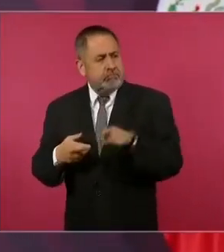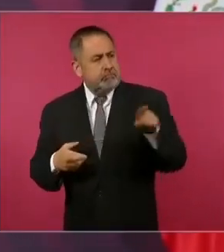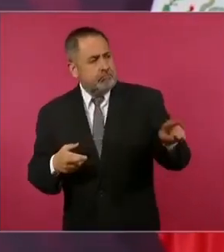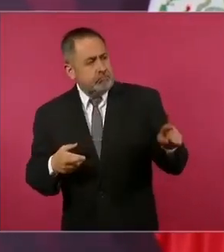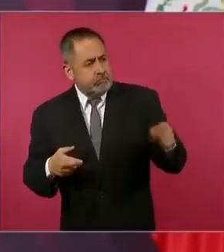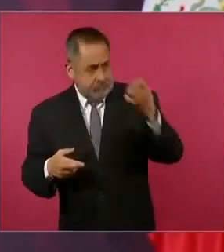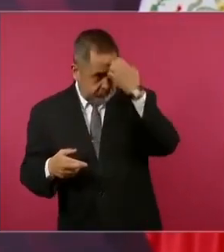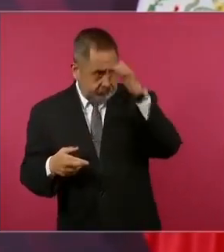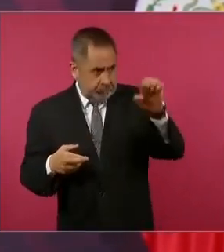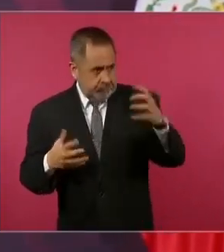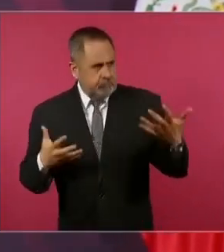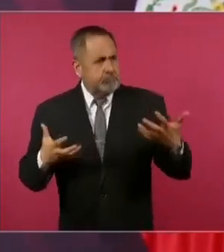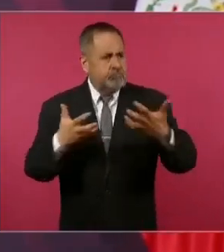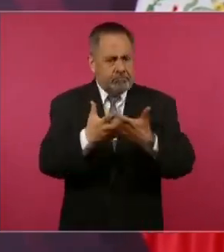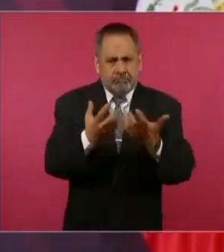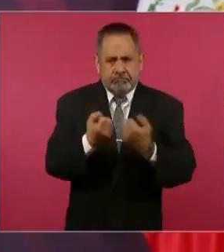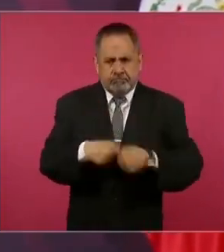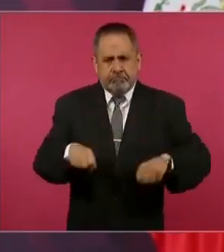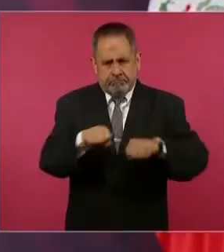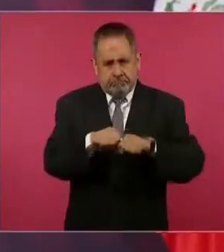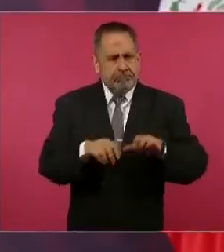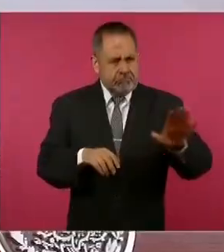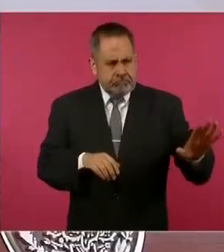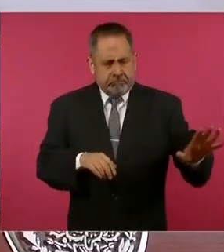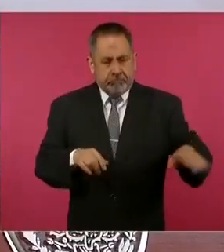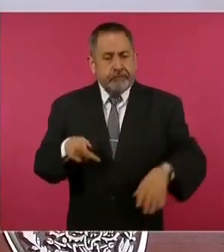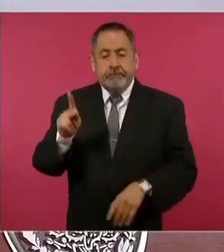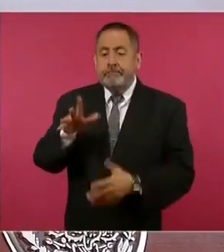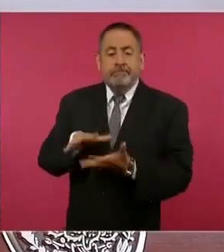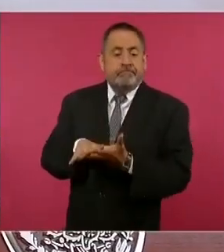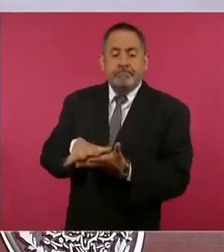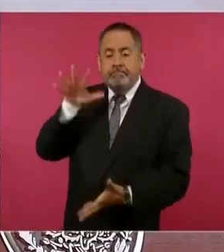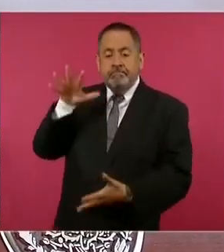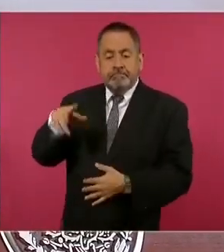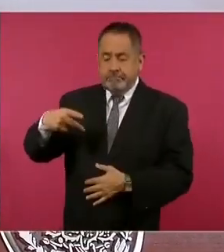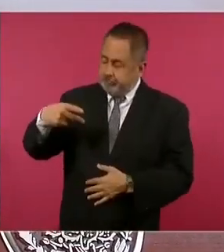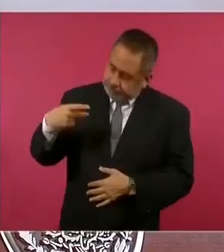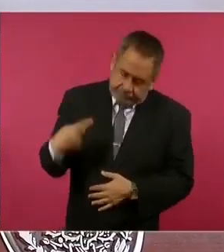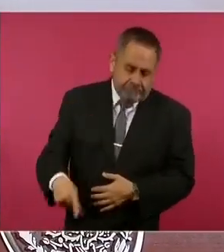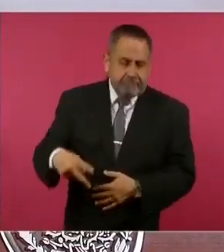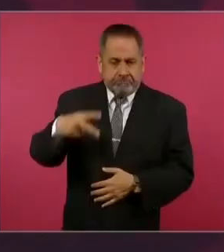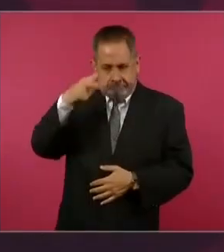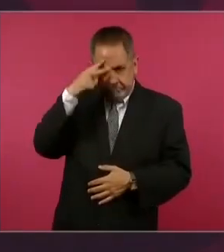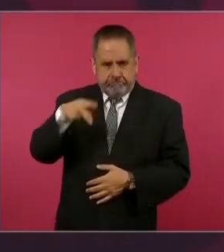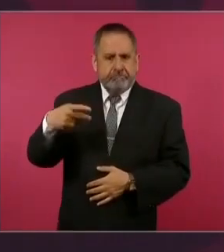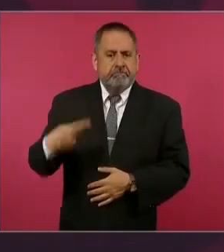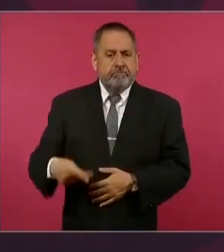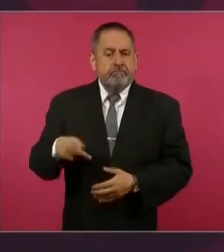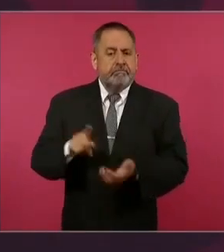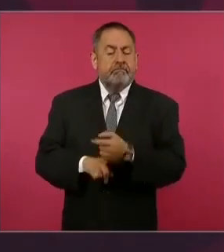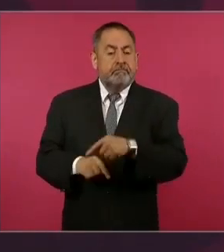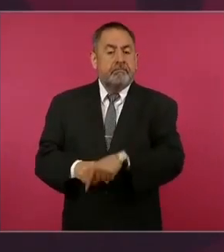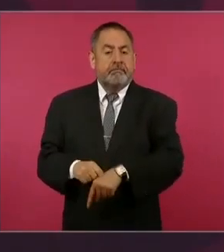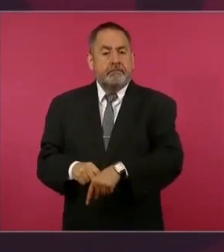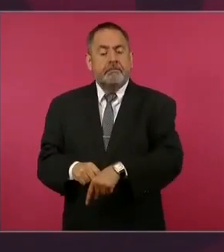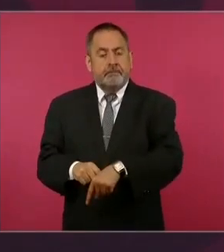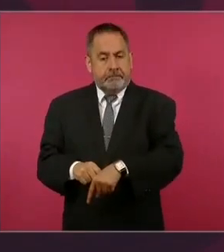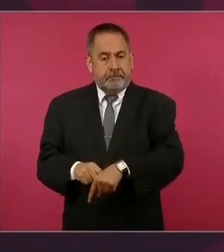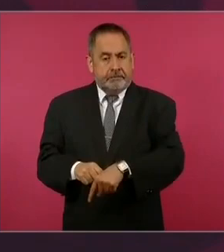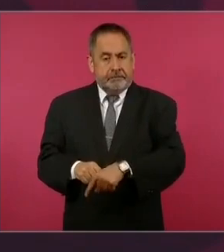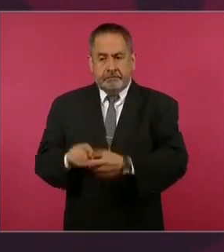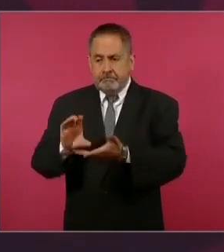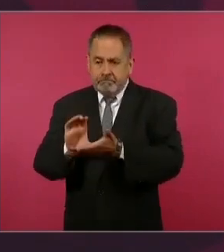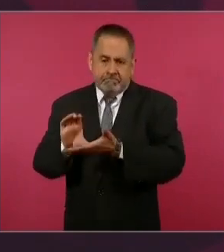empresas extranjeras, pero que la mayoría de las